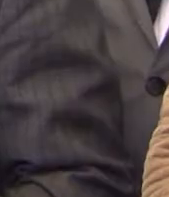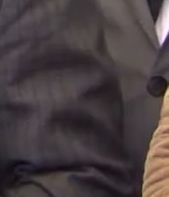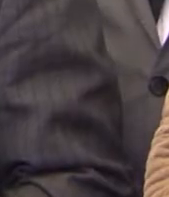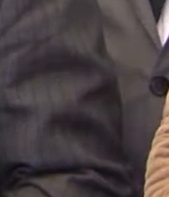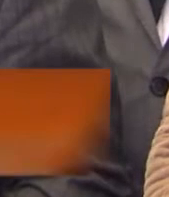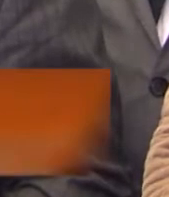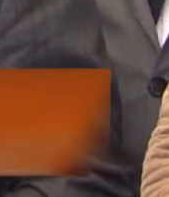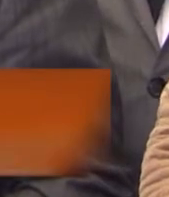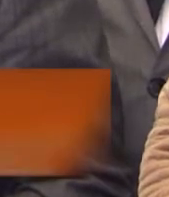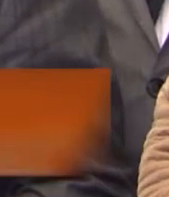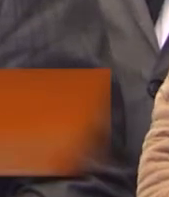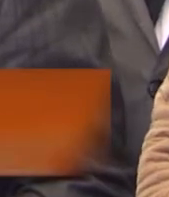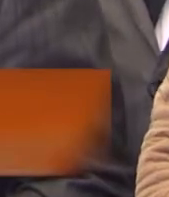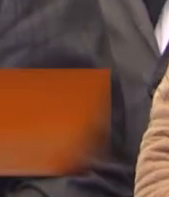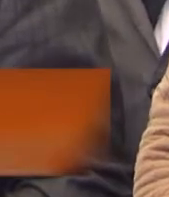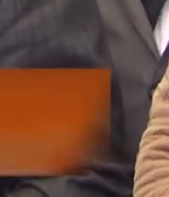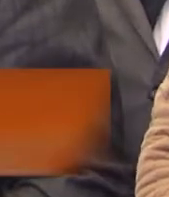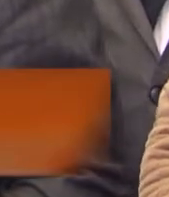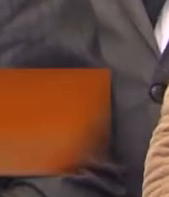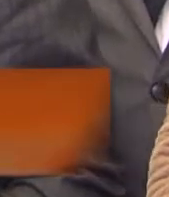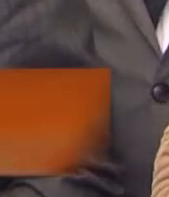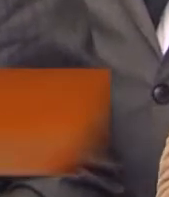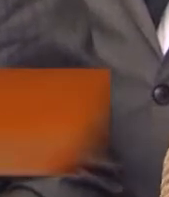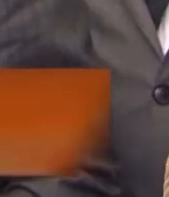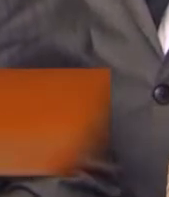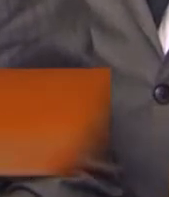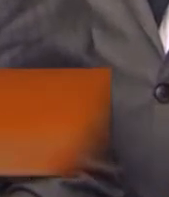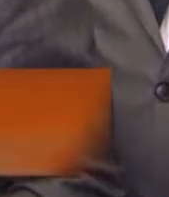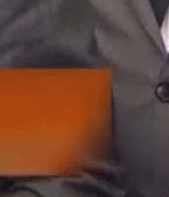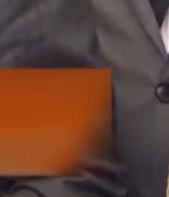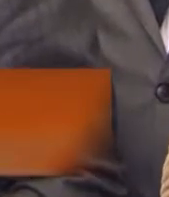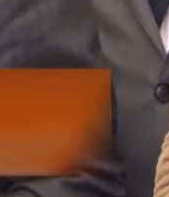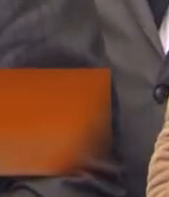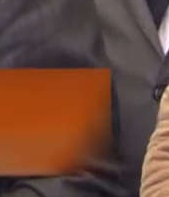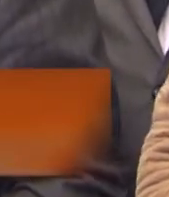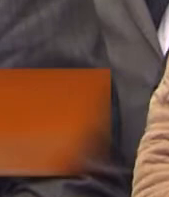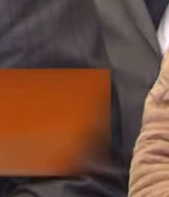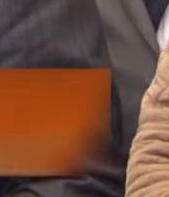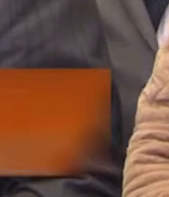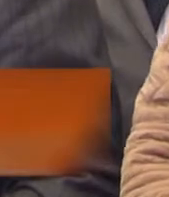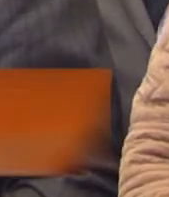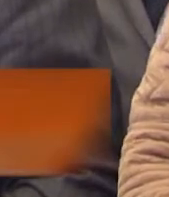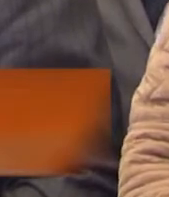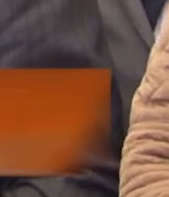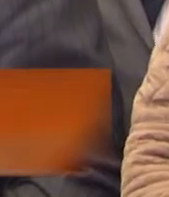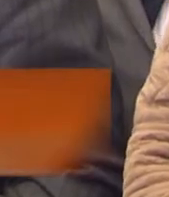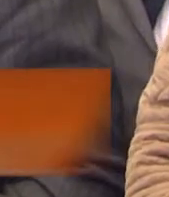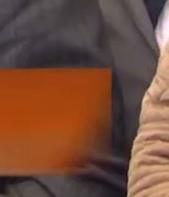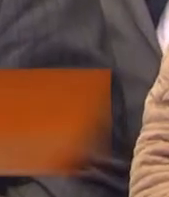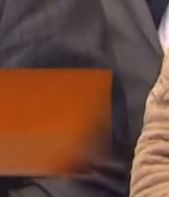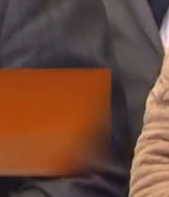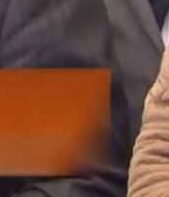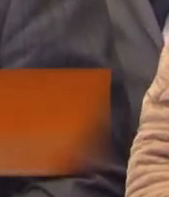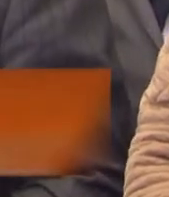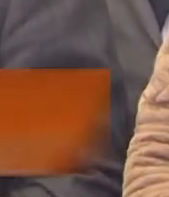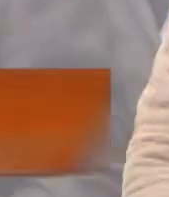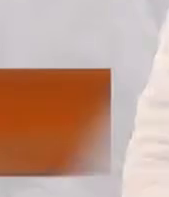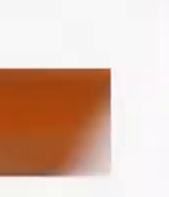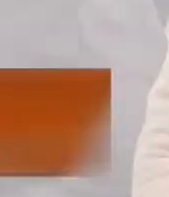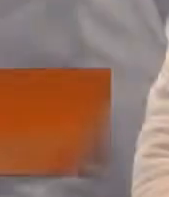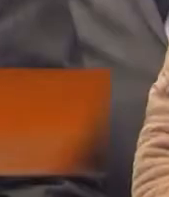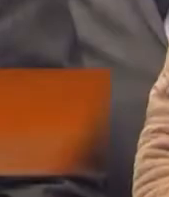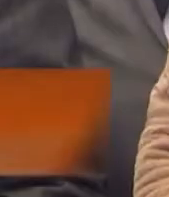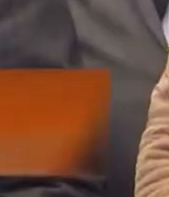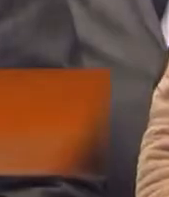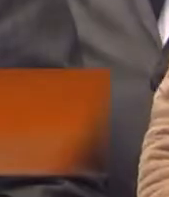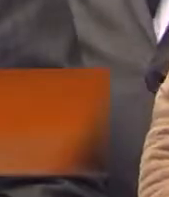La Asamblea Nacional pueda proceder a la fiscalización y al enjuiciamiento político también,